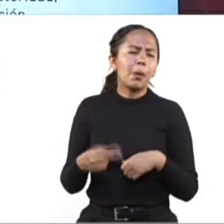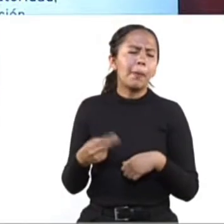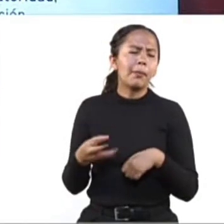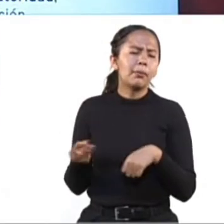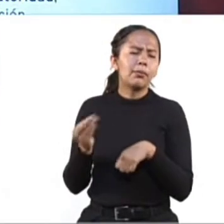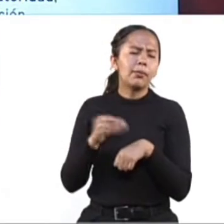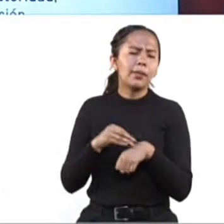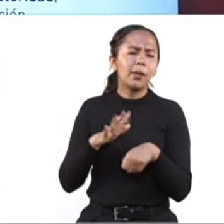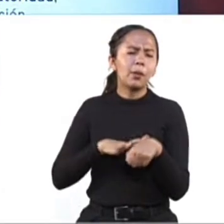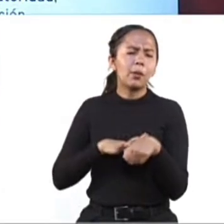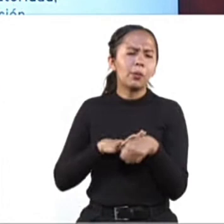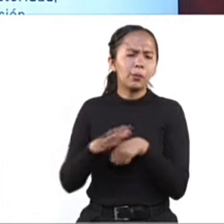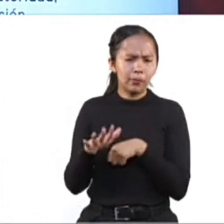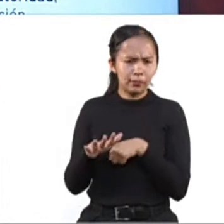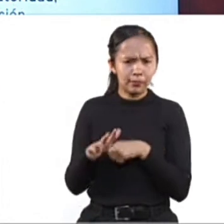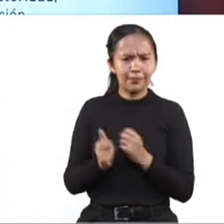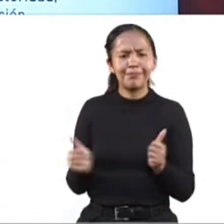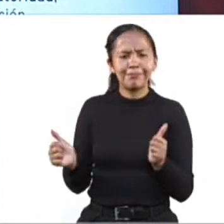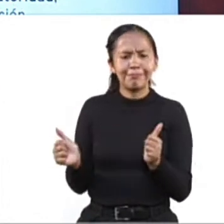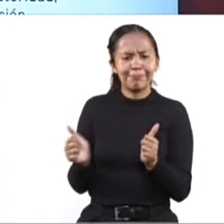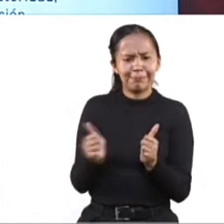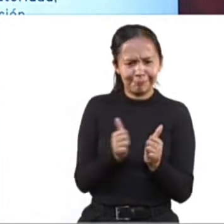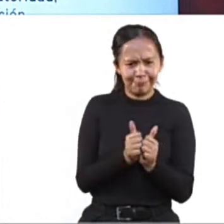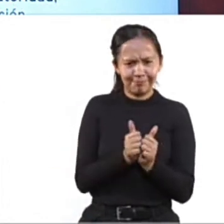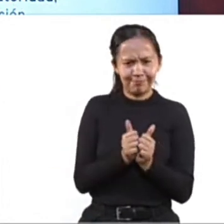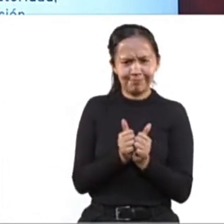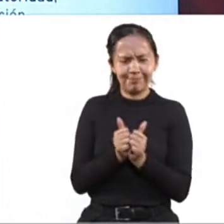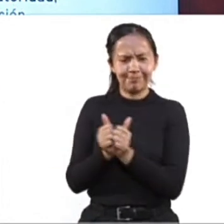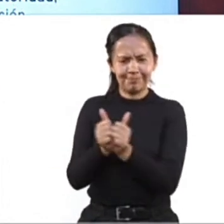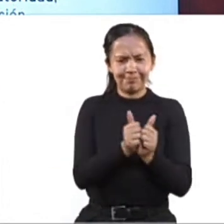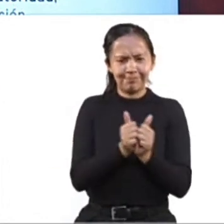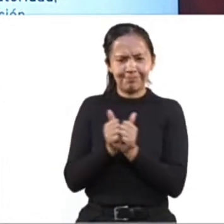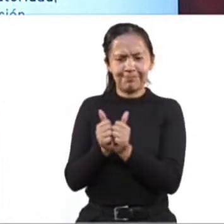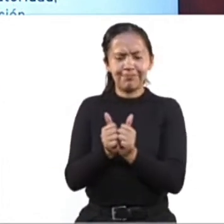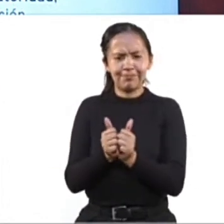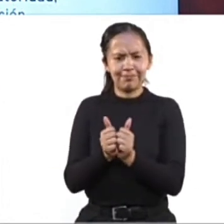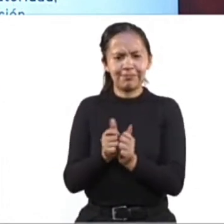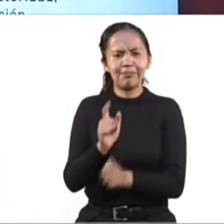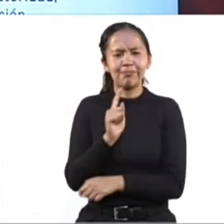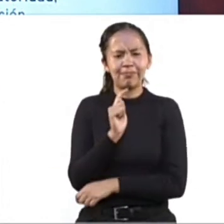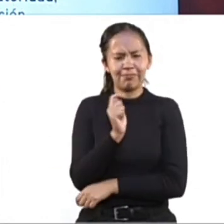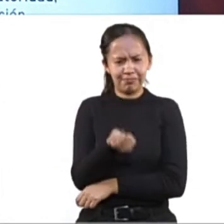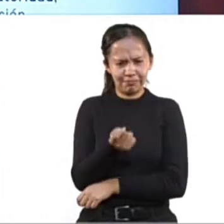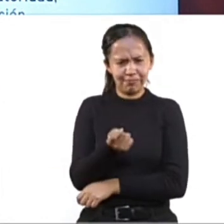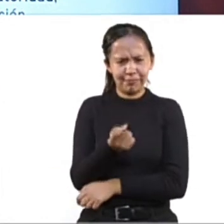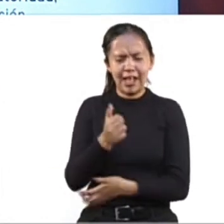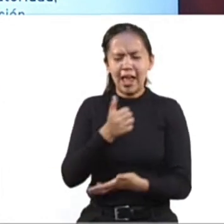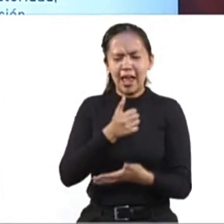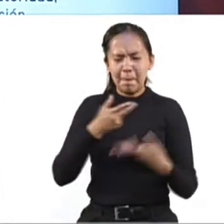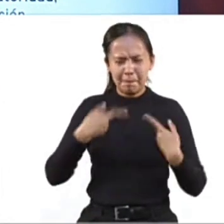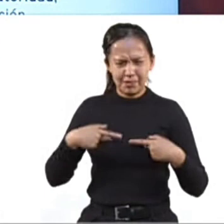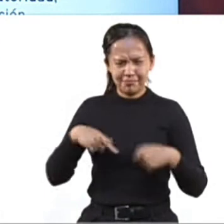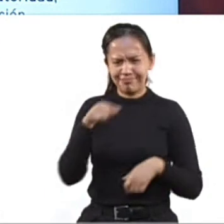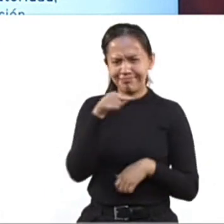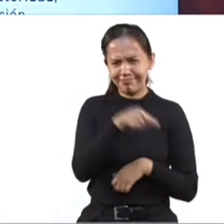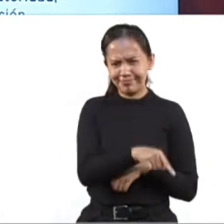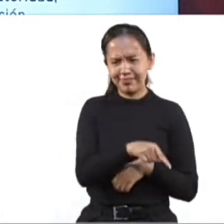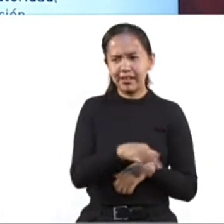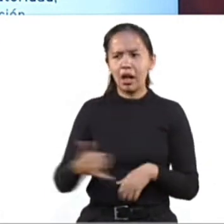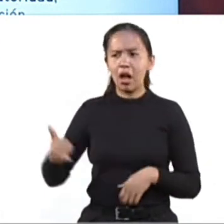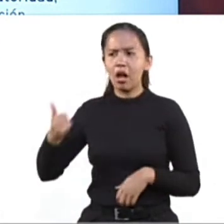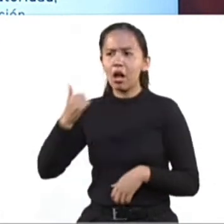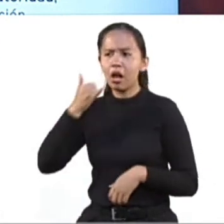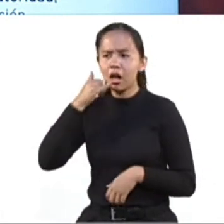parte innovadora, es de acompañamiento, ¿no? El ciudadano puede llamar, contactar a Locatel cuando esté